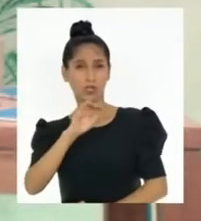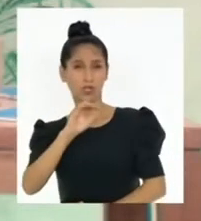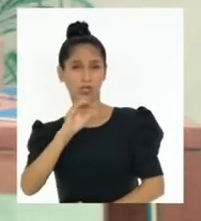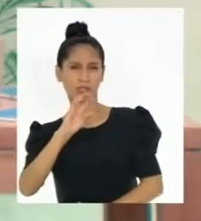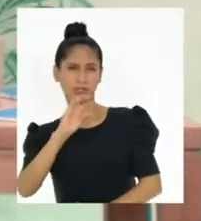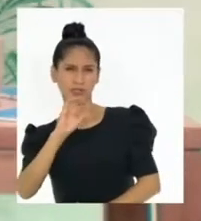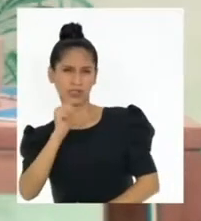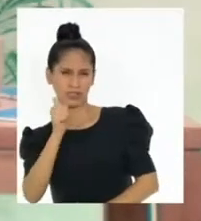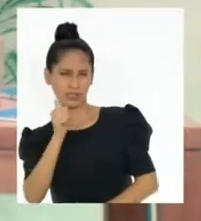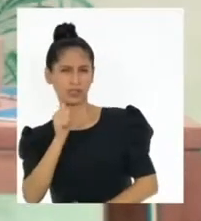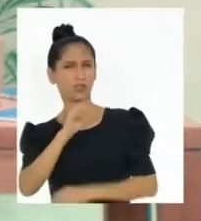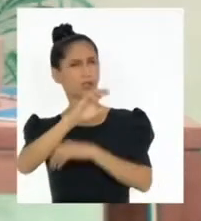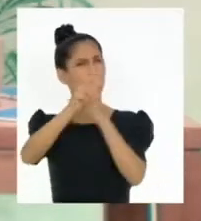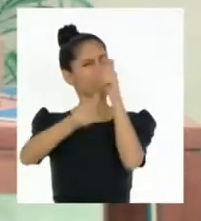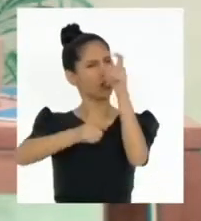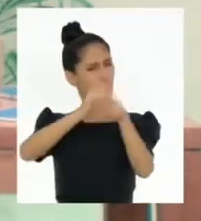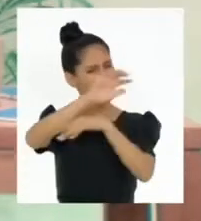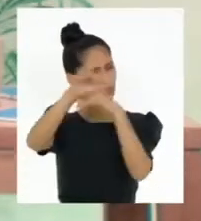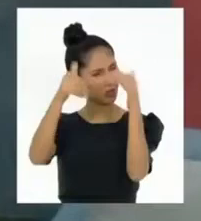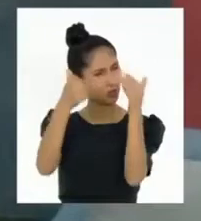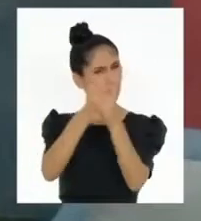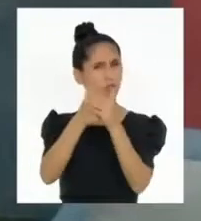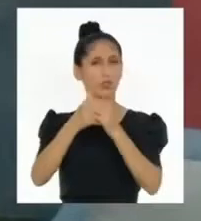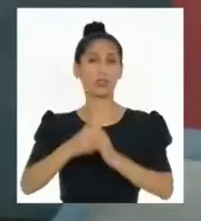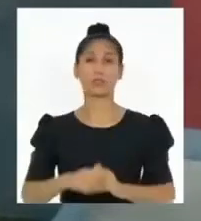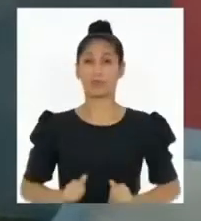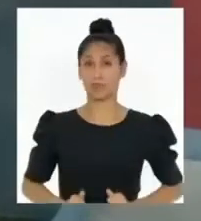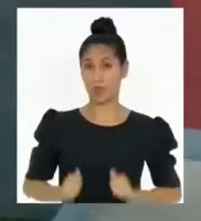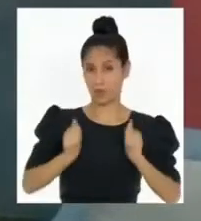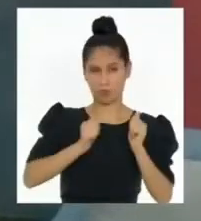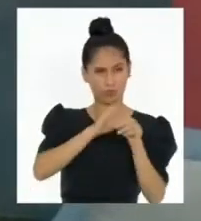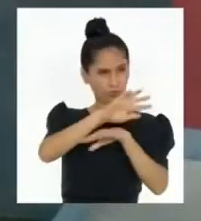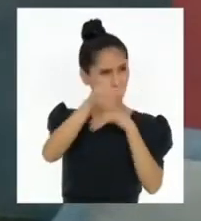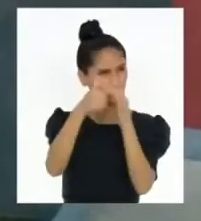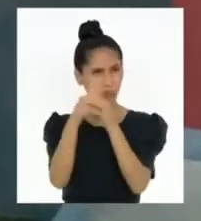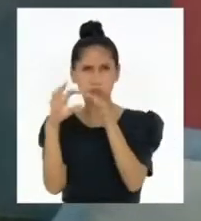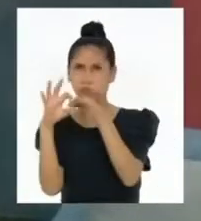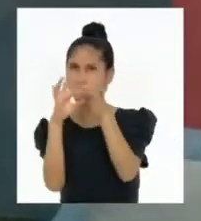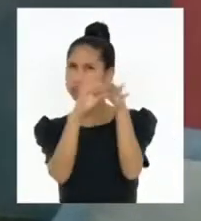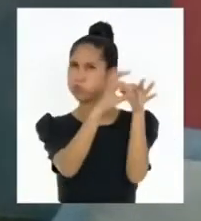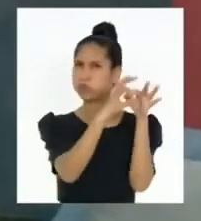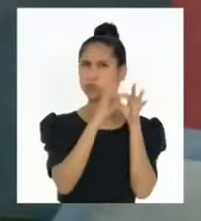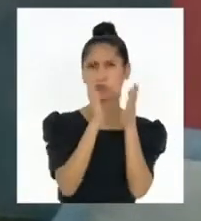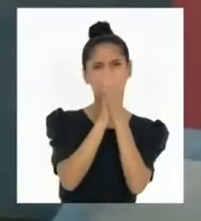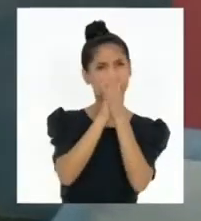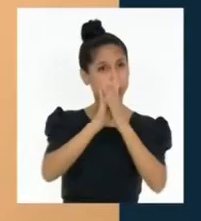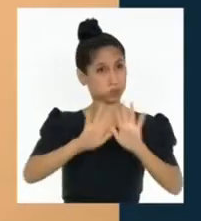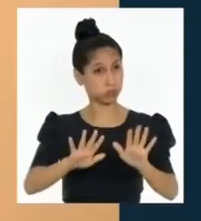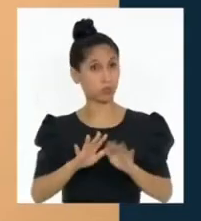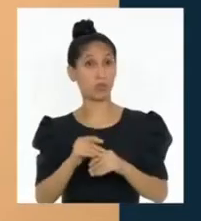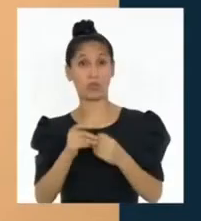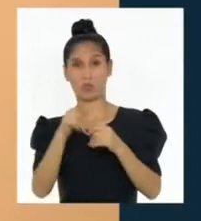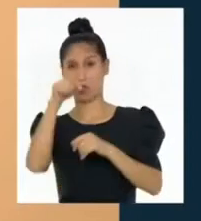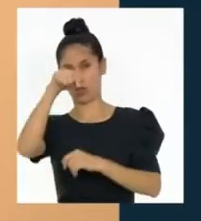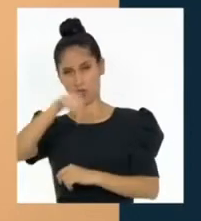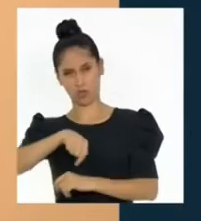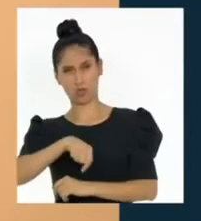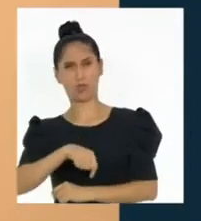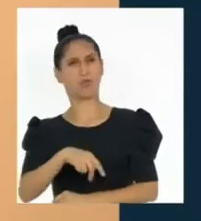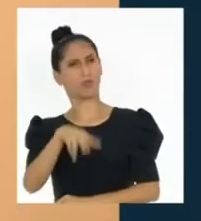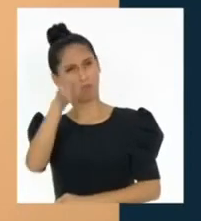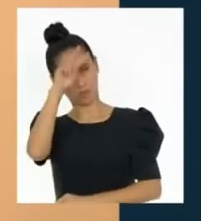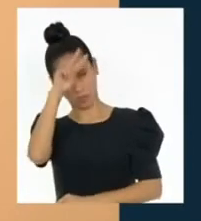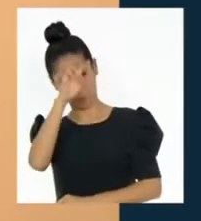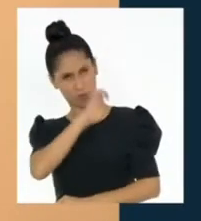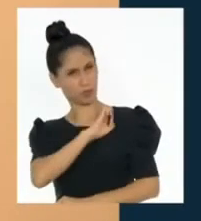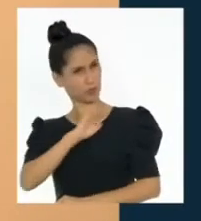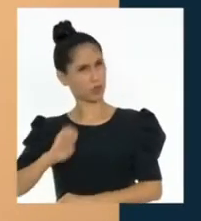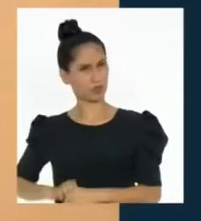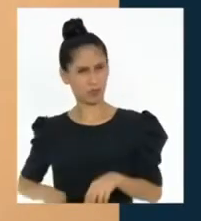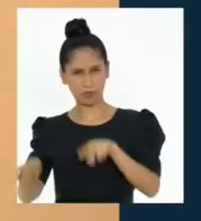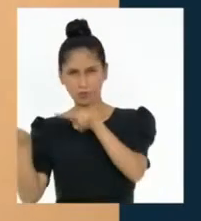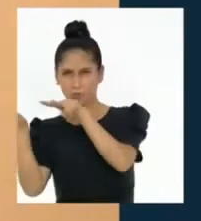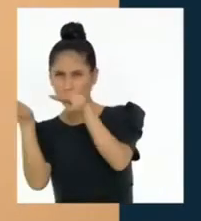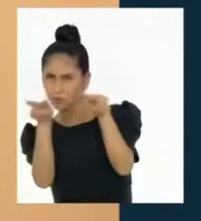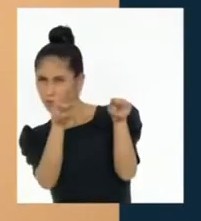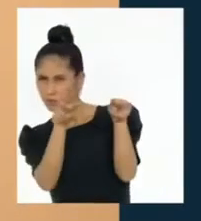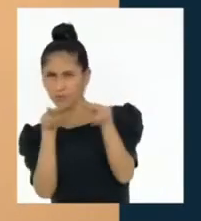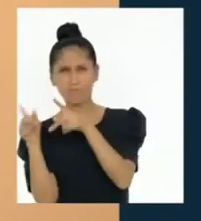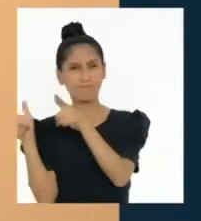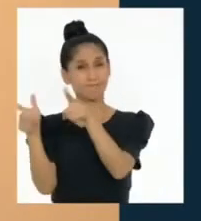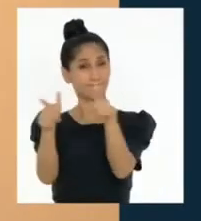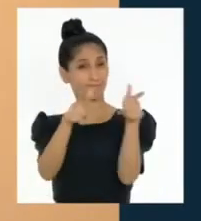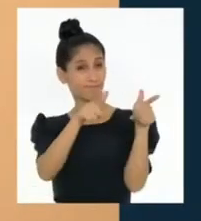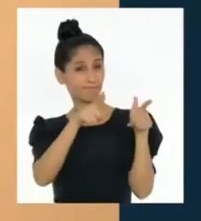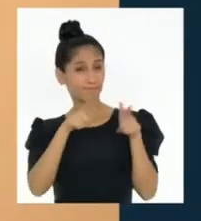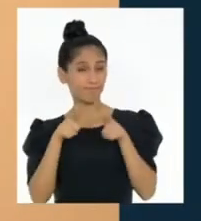la convivencia ciudadana del día a día. La democracia es una forma de